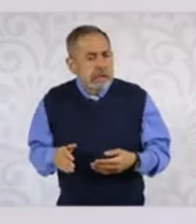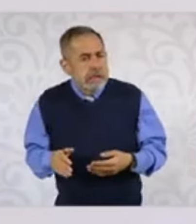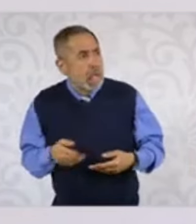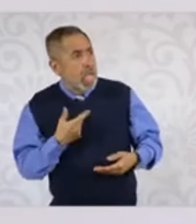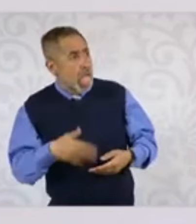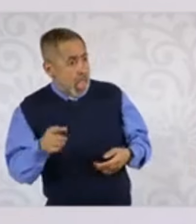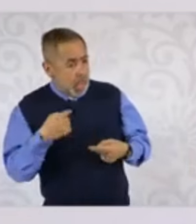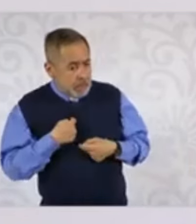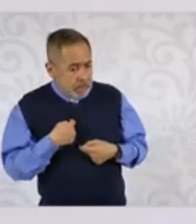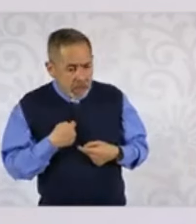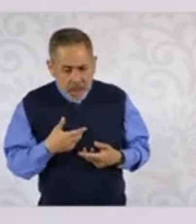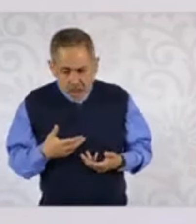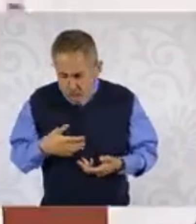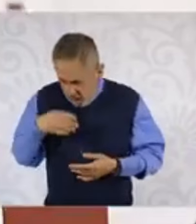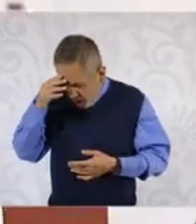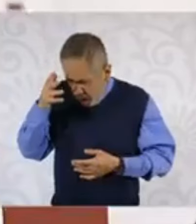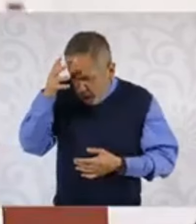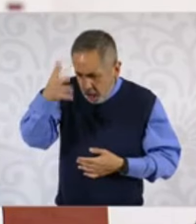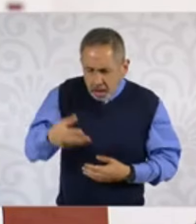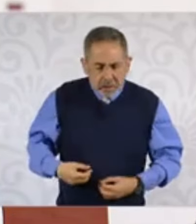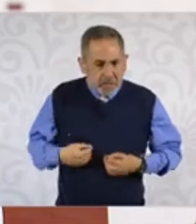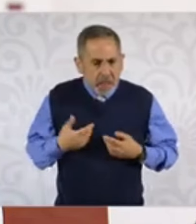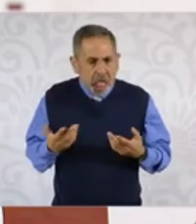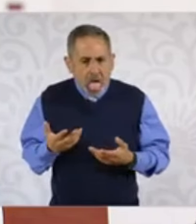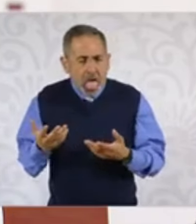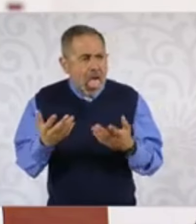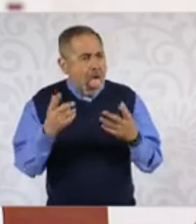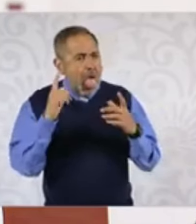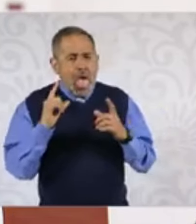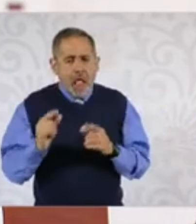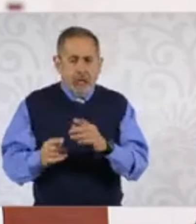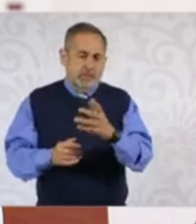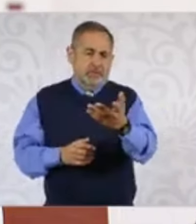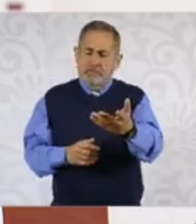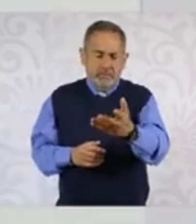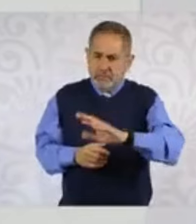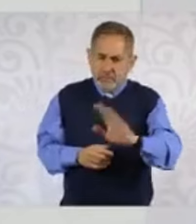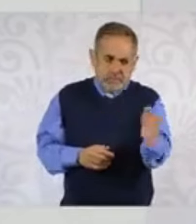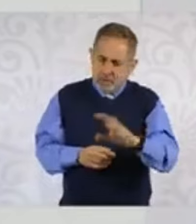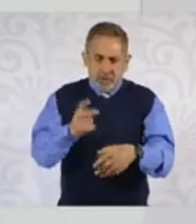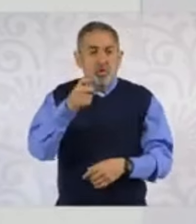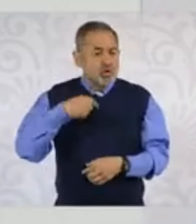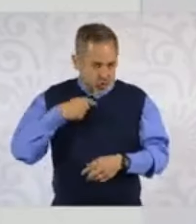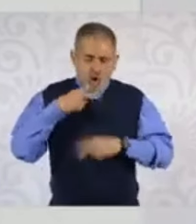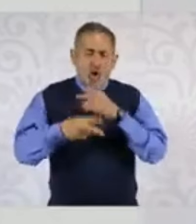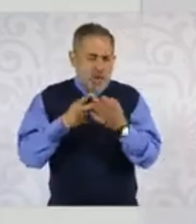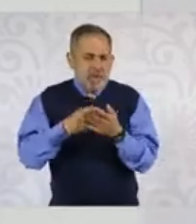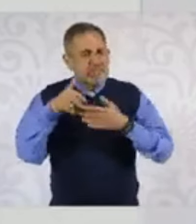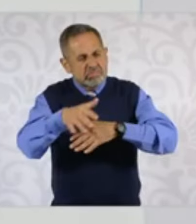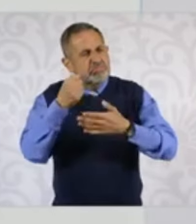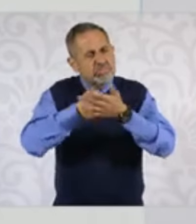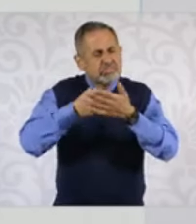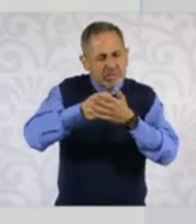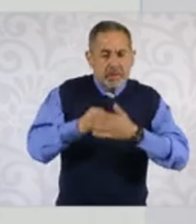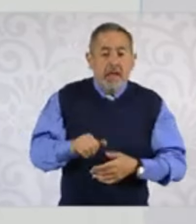puedan volver a trabajar para el gobierno federal sin perder sus derechos